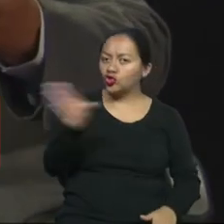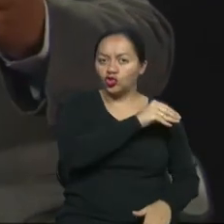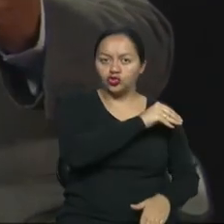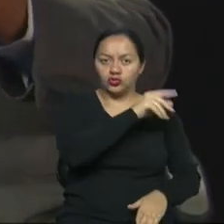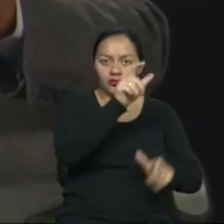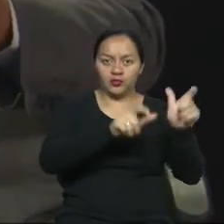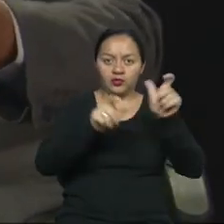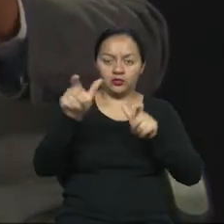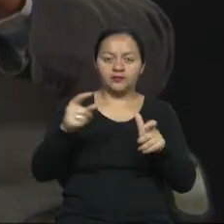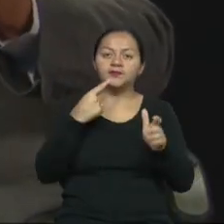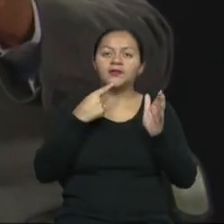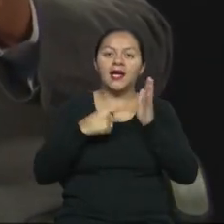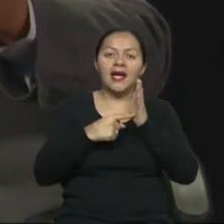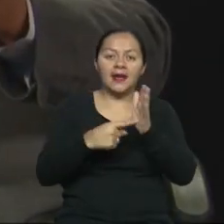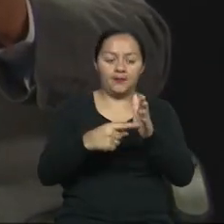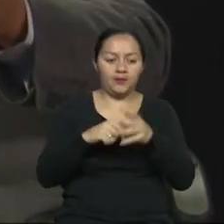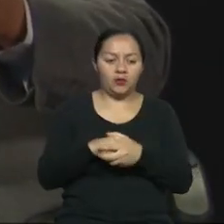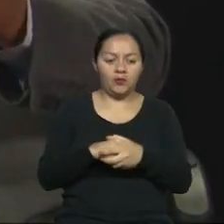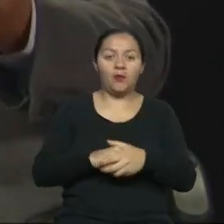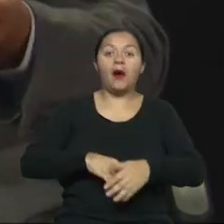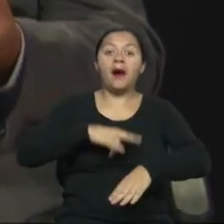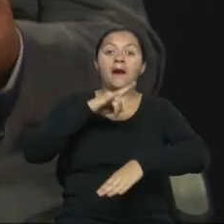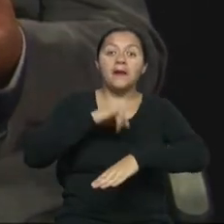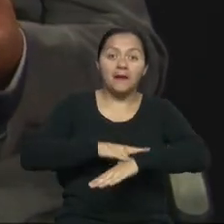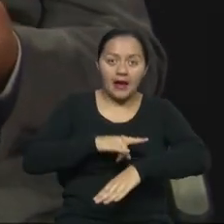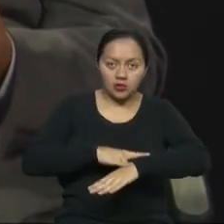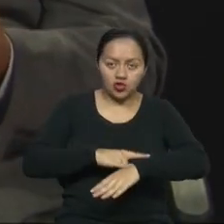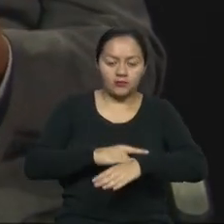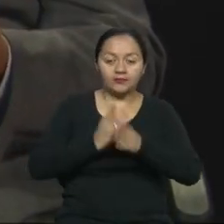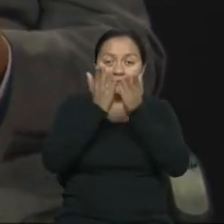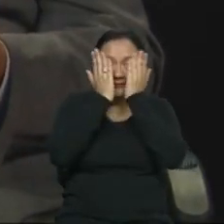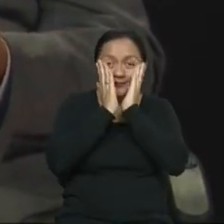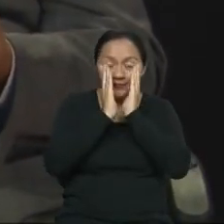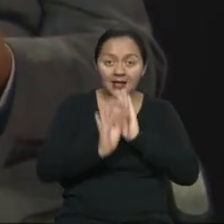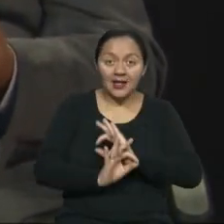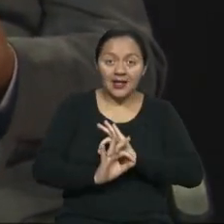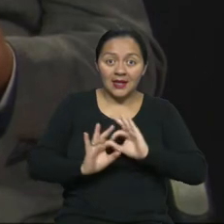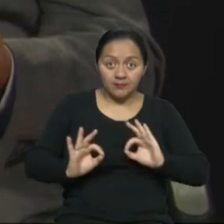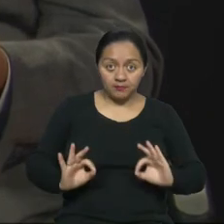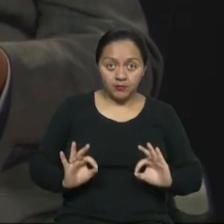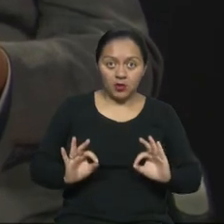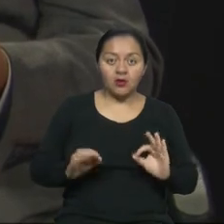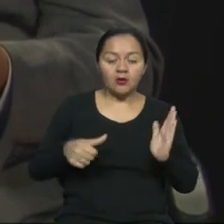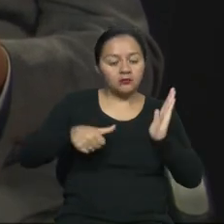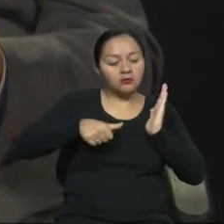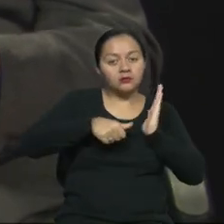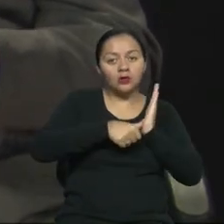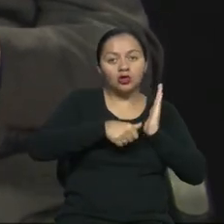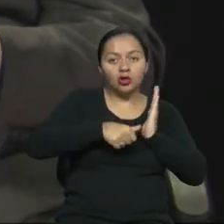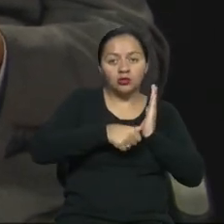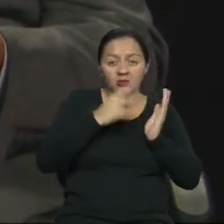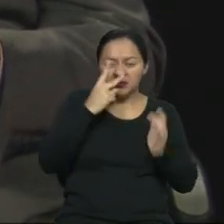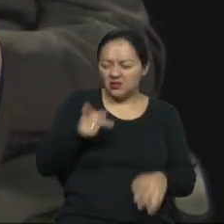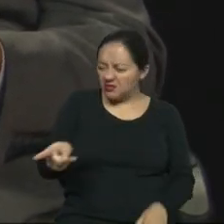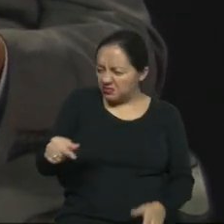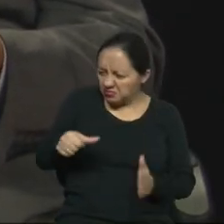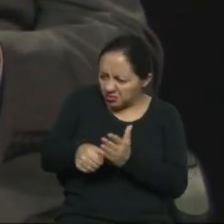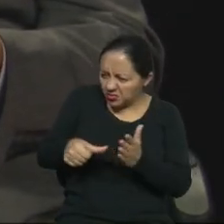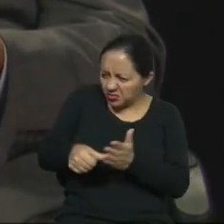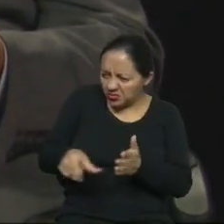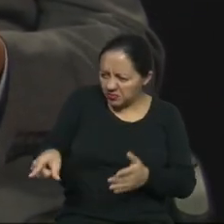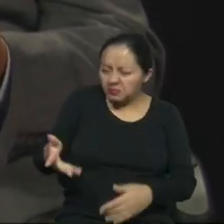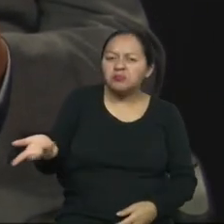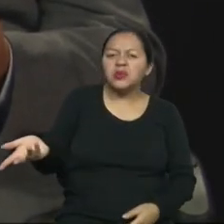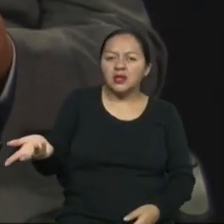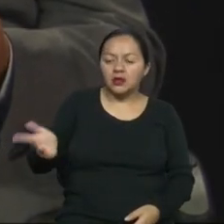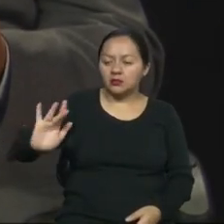un ejemplo. En los cuartos de baño y aseo, se ha incorporado botones de asistencia, los cuales están con contraste